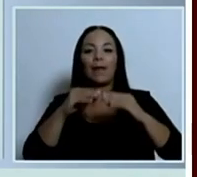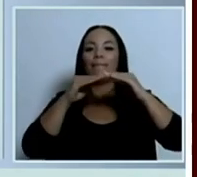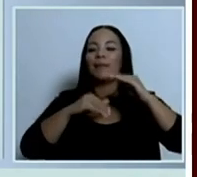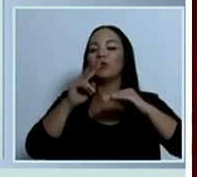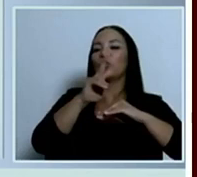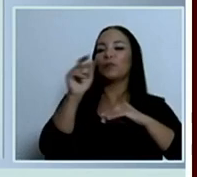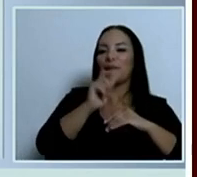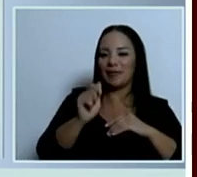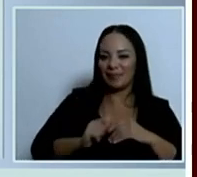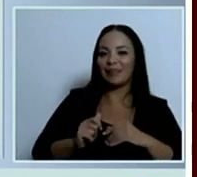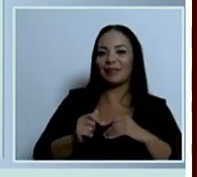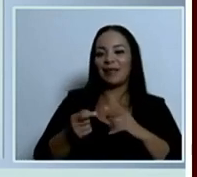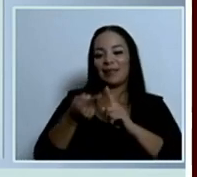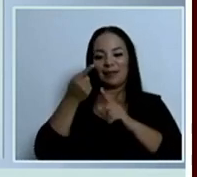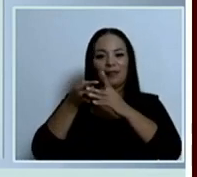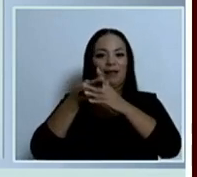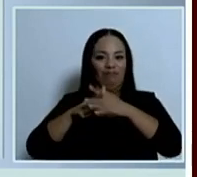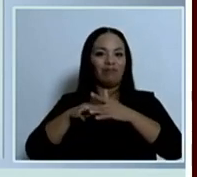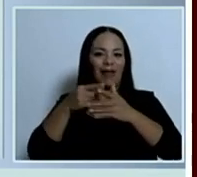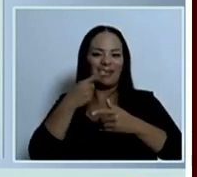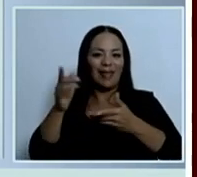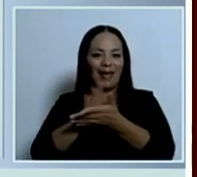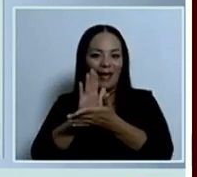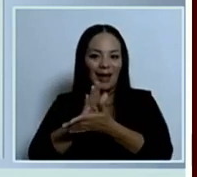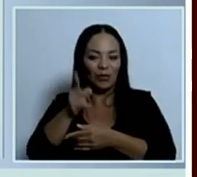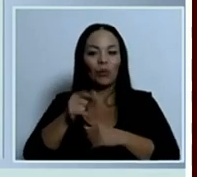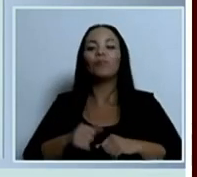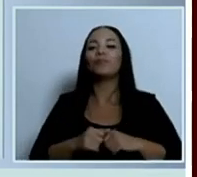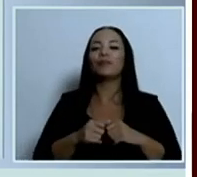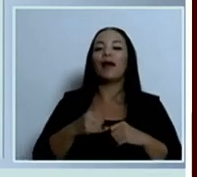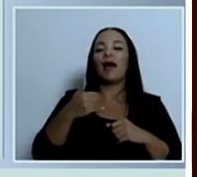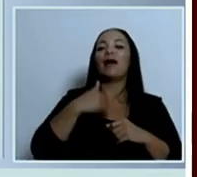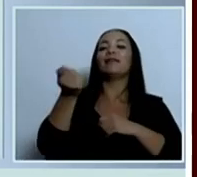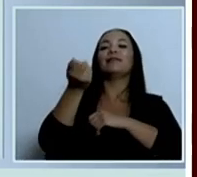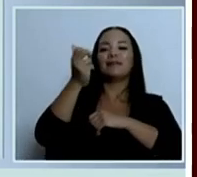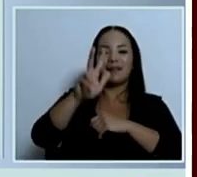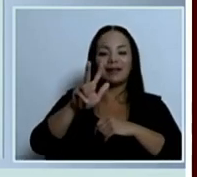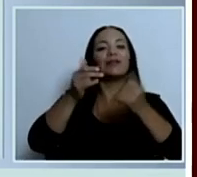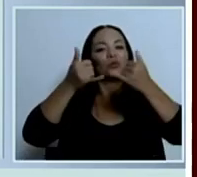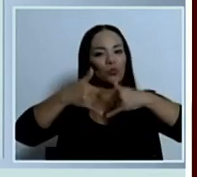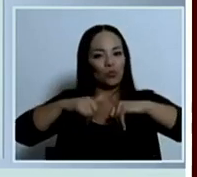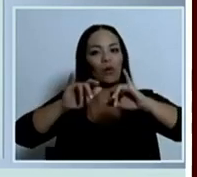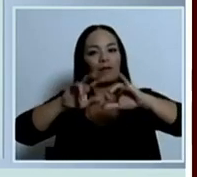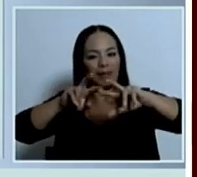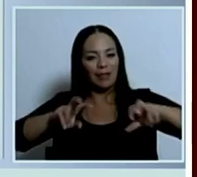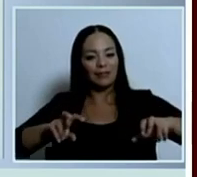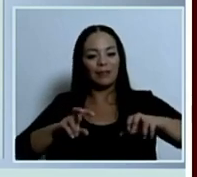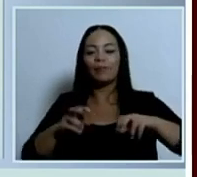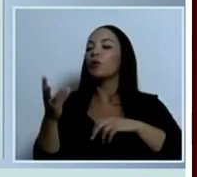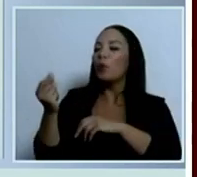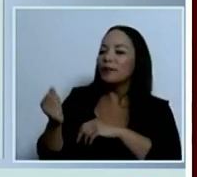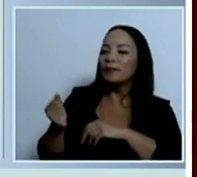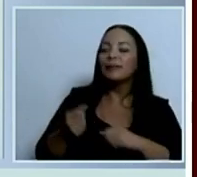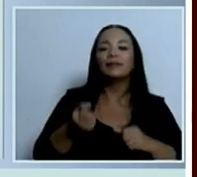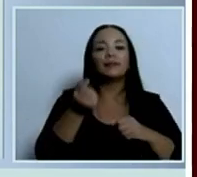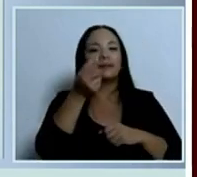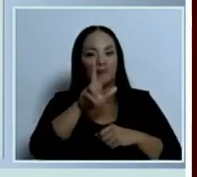vigencia del decreto. Y existe una cantidad importante de 13 que están en análisis. ¿Cuántas? 13 que están